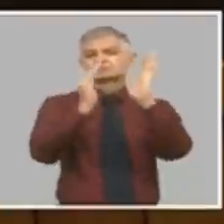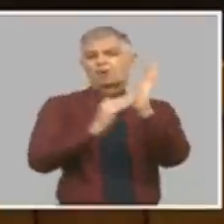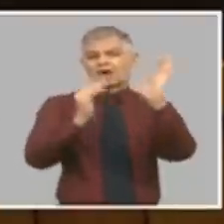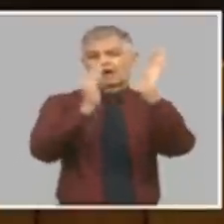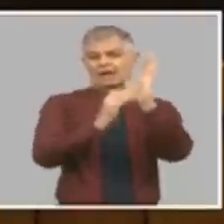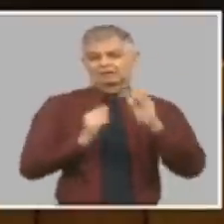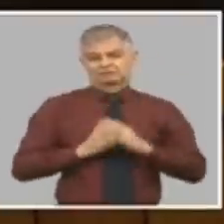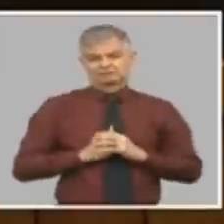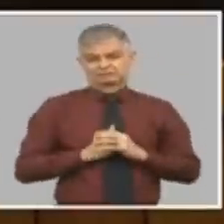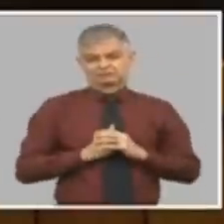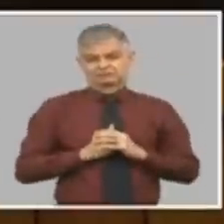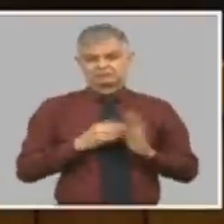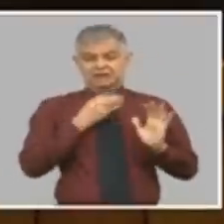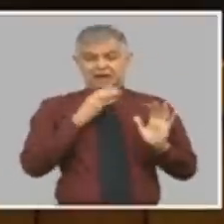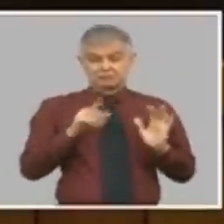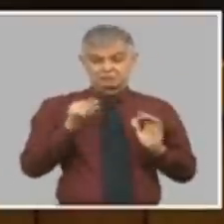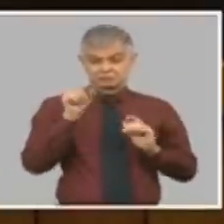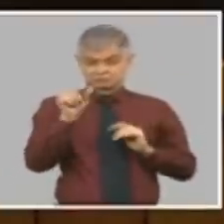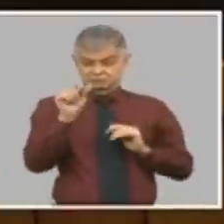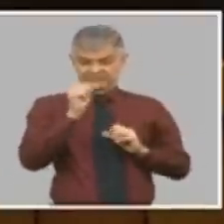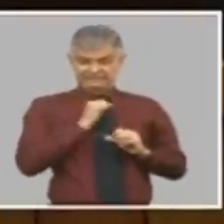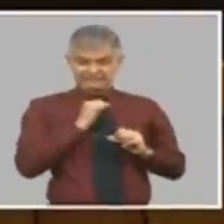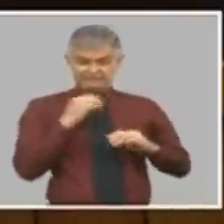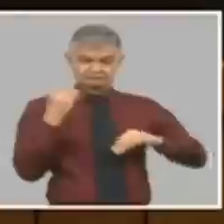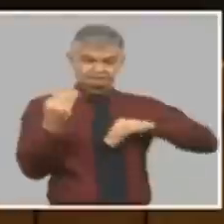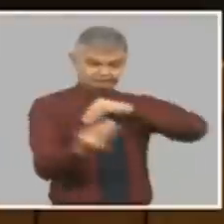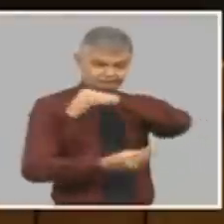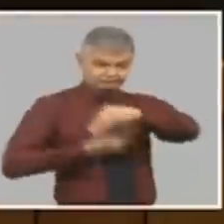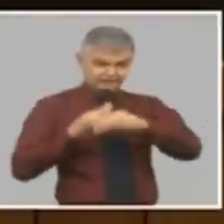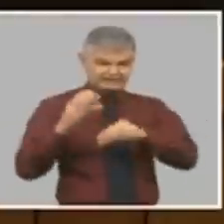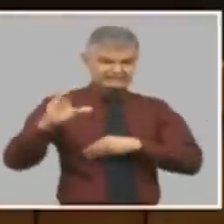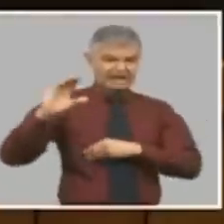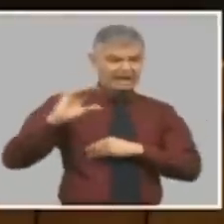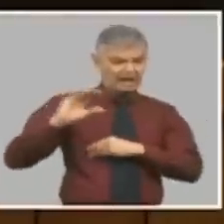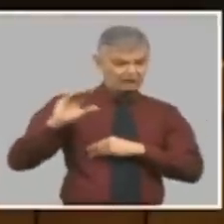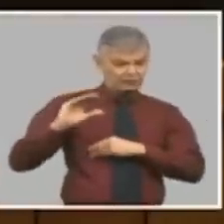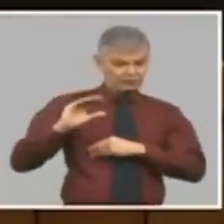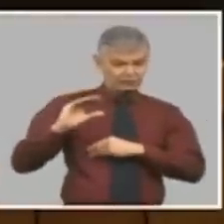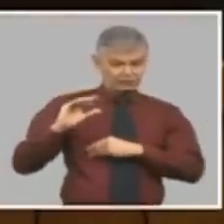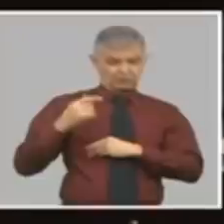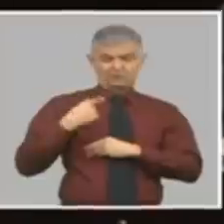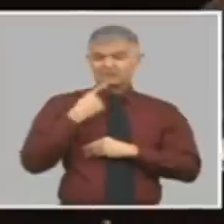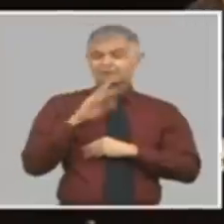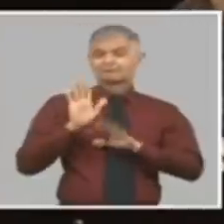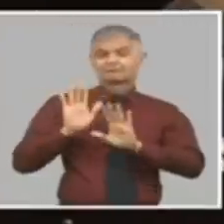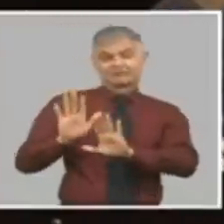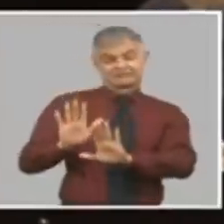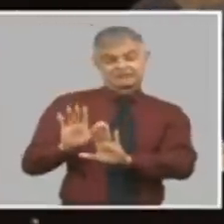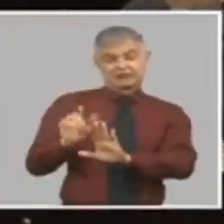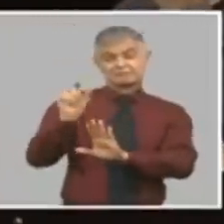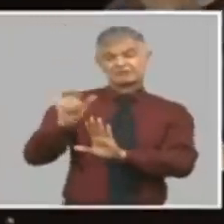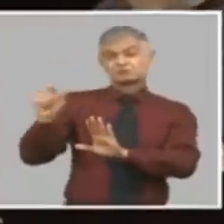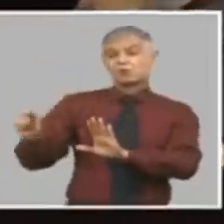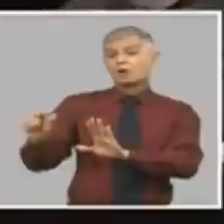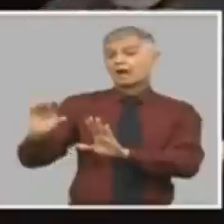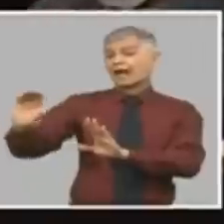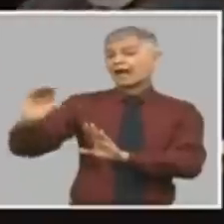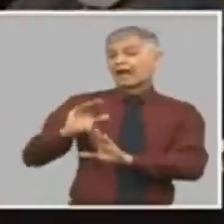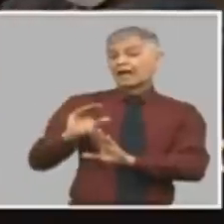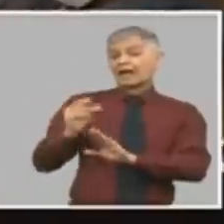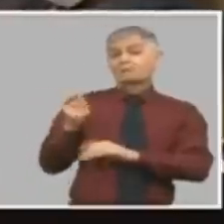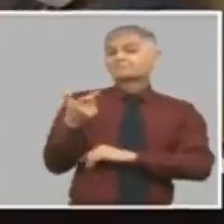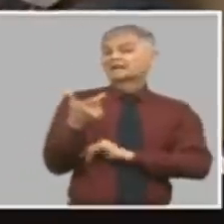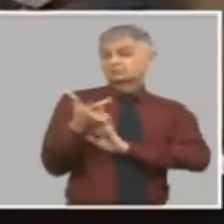Entonces, cuando usted quiera hacer una reforma de salario, usted dice, espérate que yo tengo gente que solo gana peso, y tengo